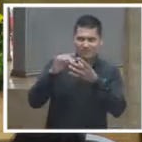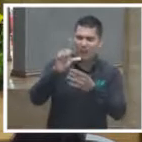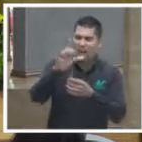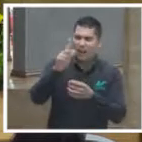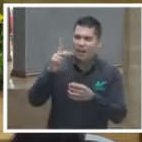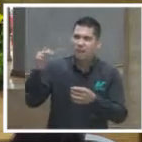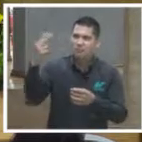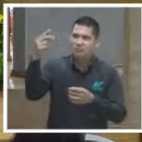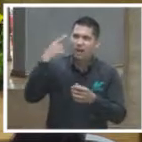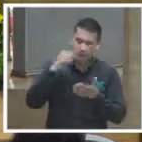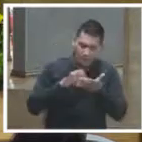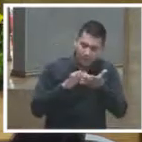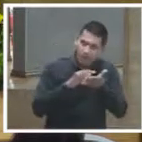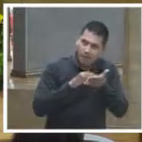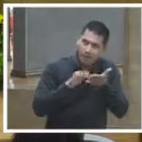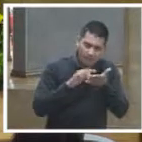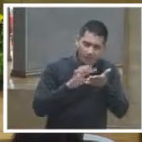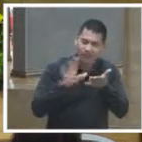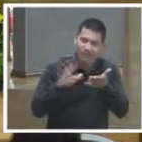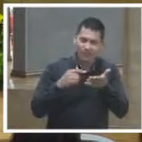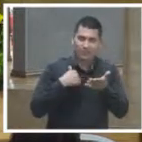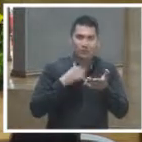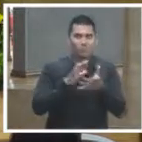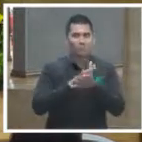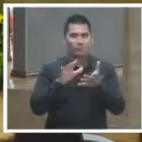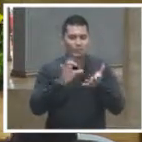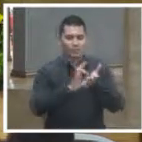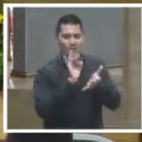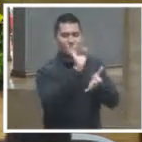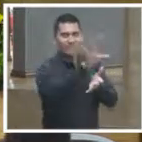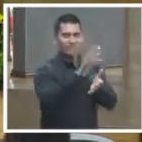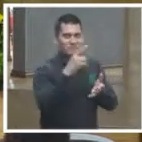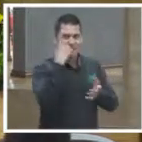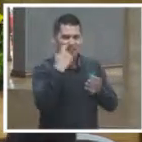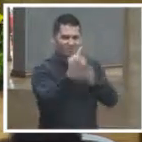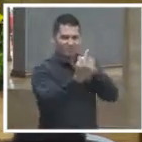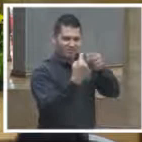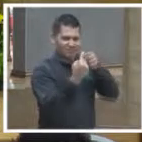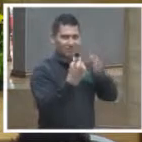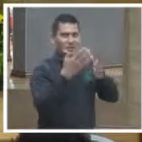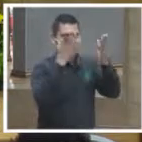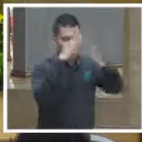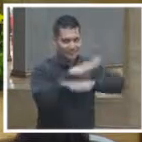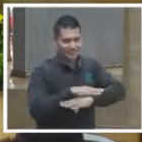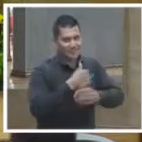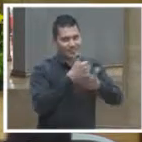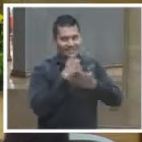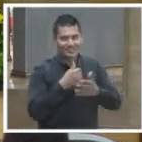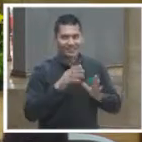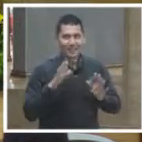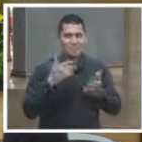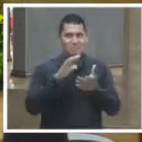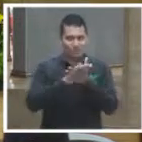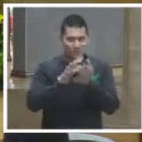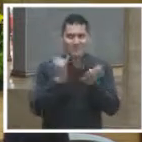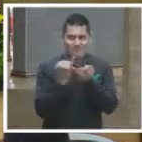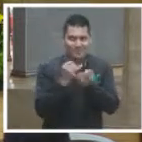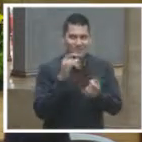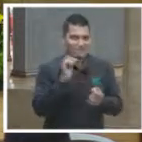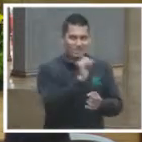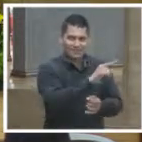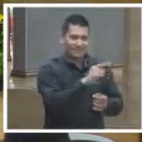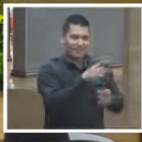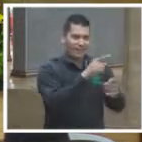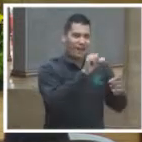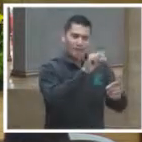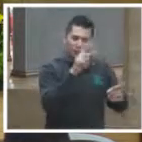y se la mandé a mi esposa no no es cierto no no es cierto bueno ya me escuchó ya la bajó ella no pero mi punto